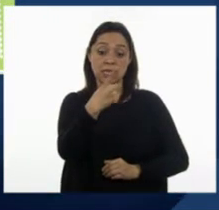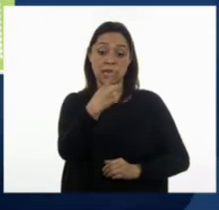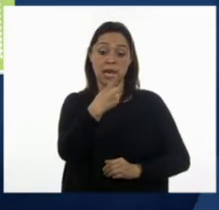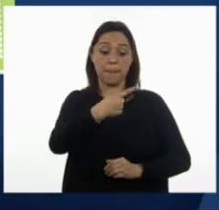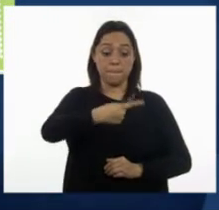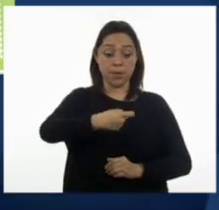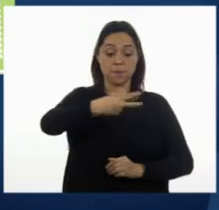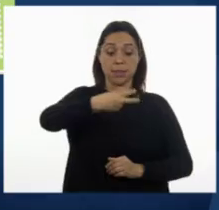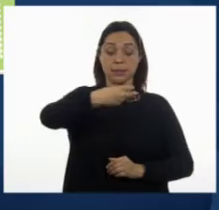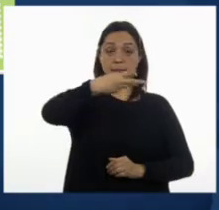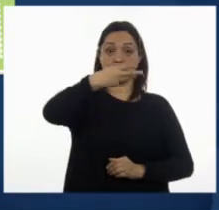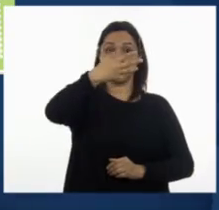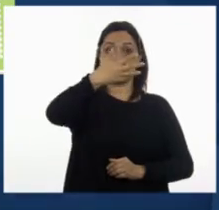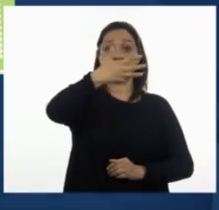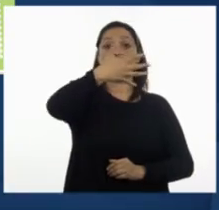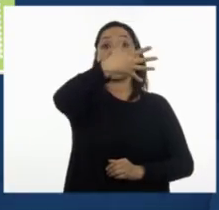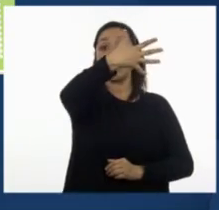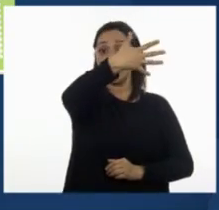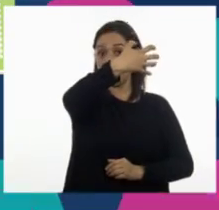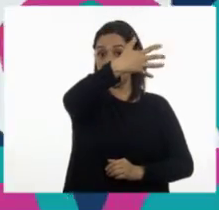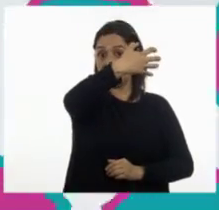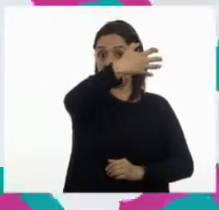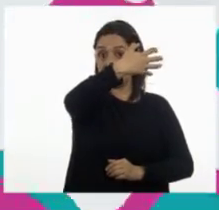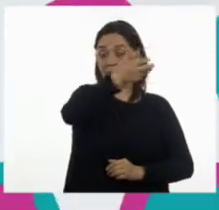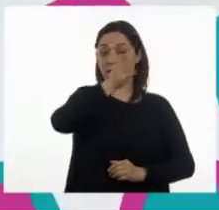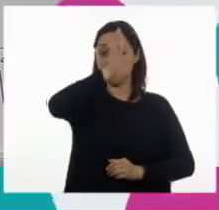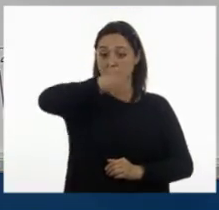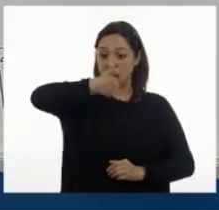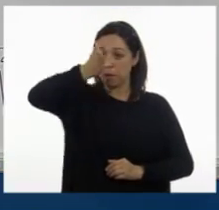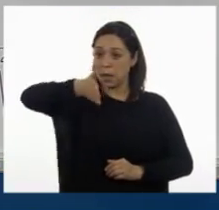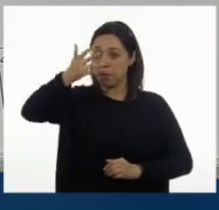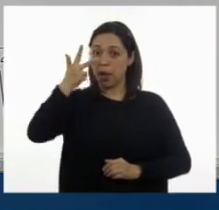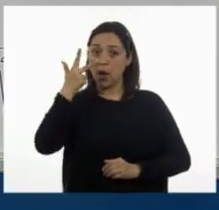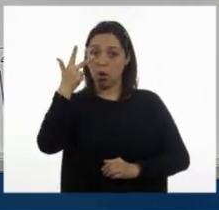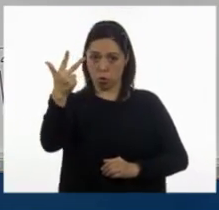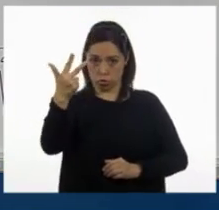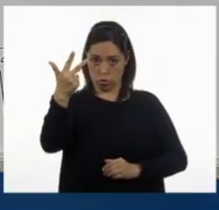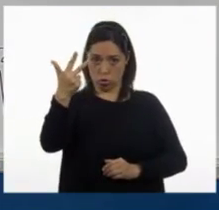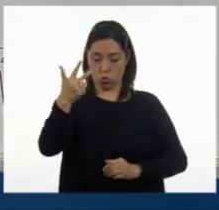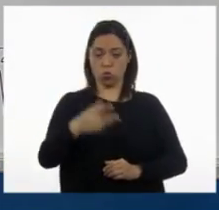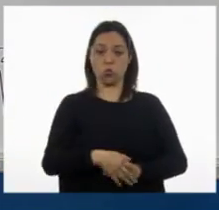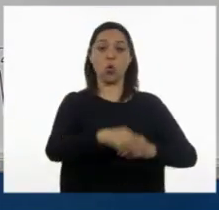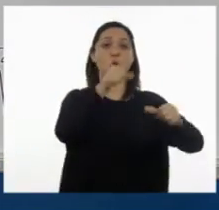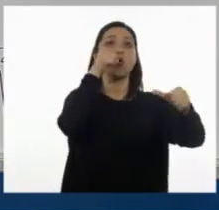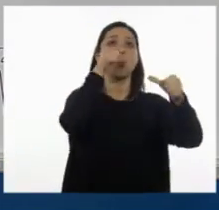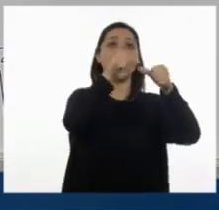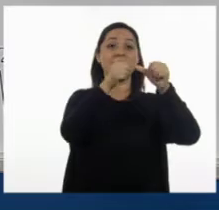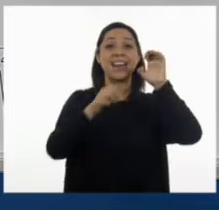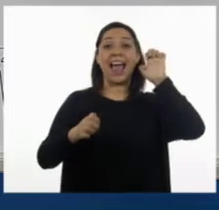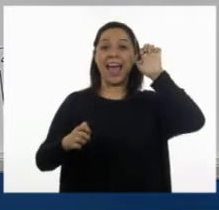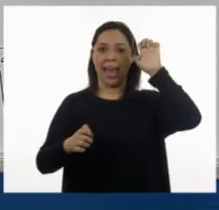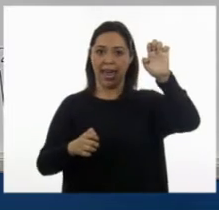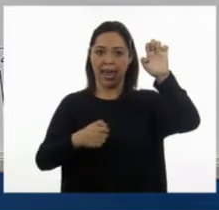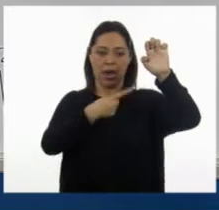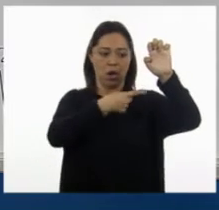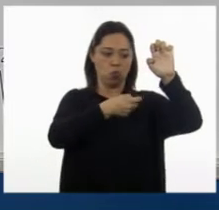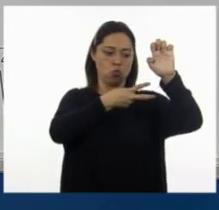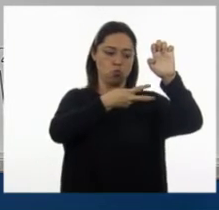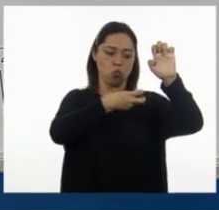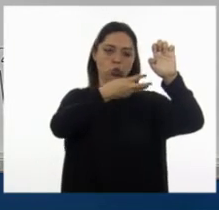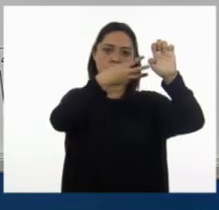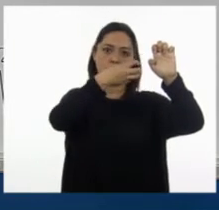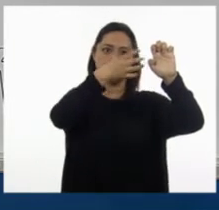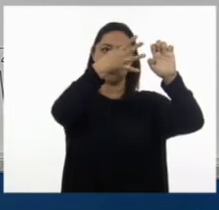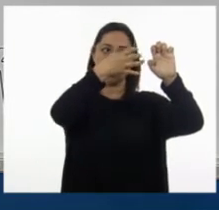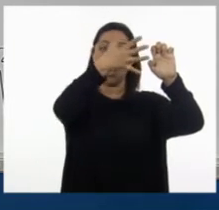en la octava columna. Ok. Una, dos, tres, cuatro, cinco. Va a estar en la E y me dijiste